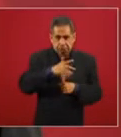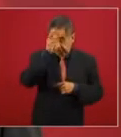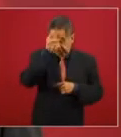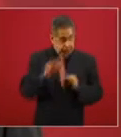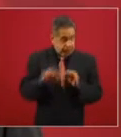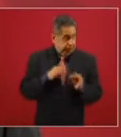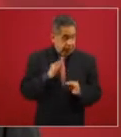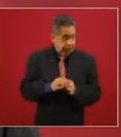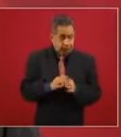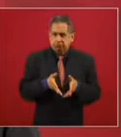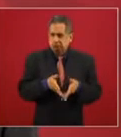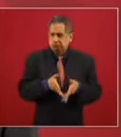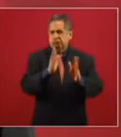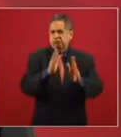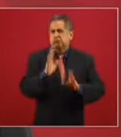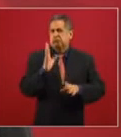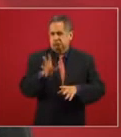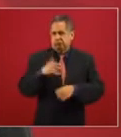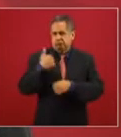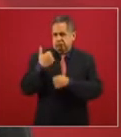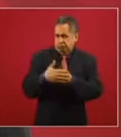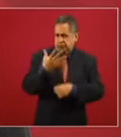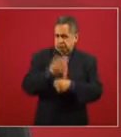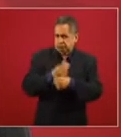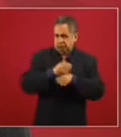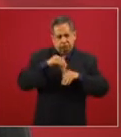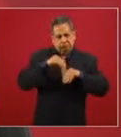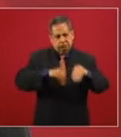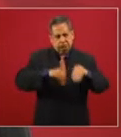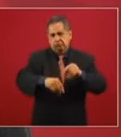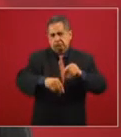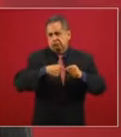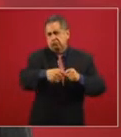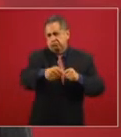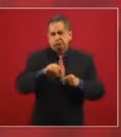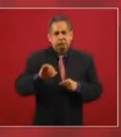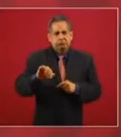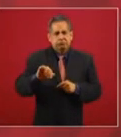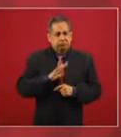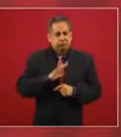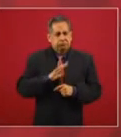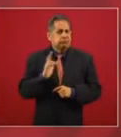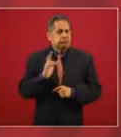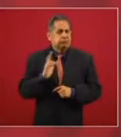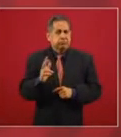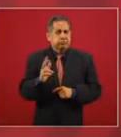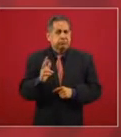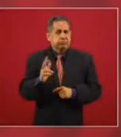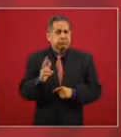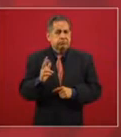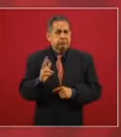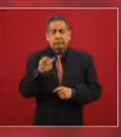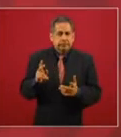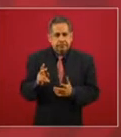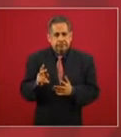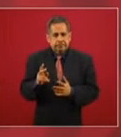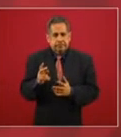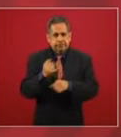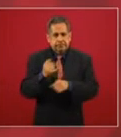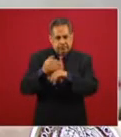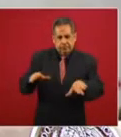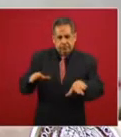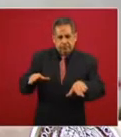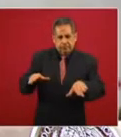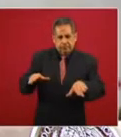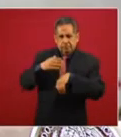y ya se está trabajando pero es necesario que se informe